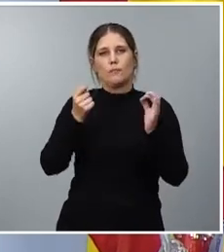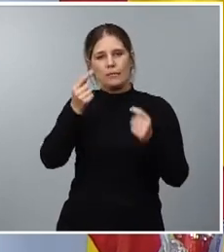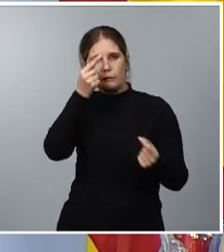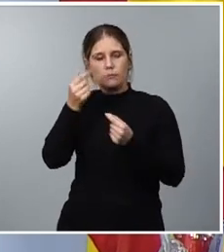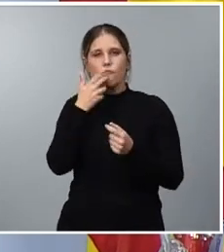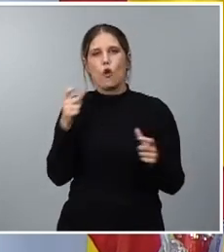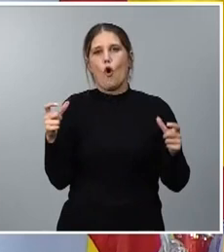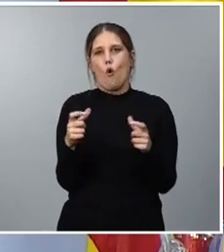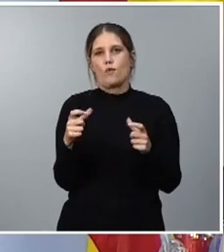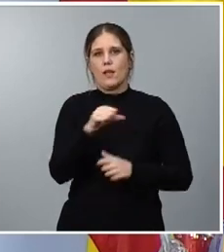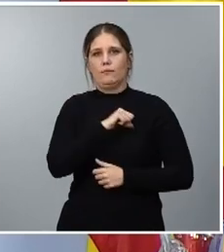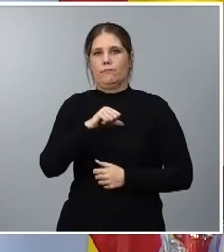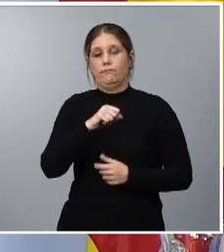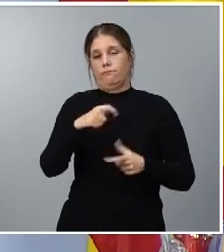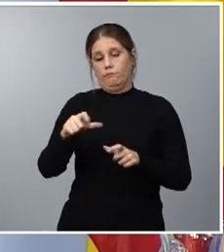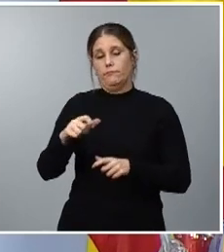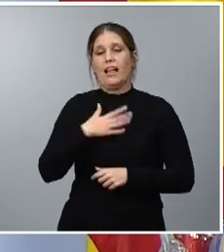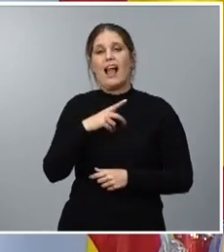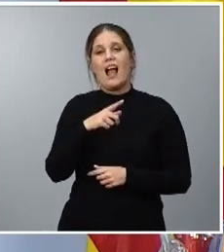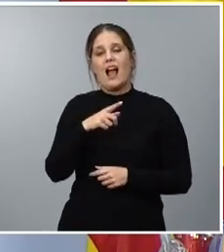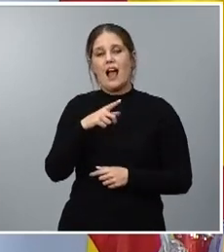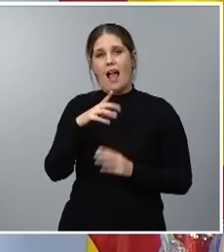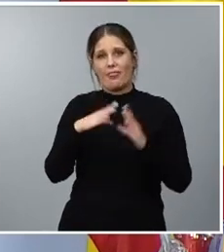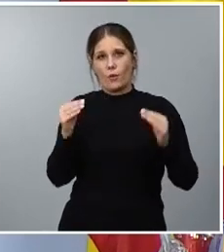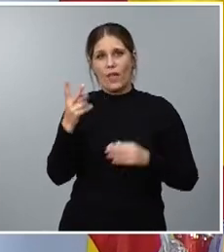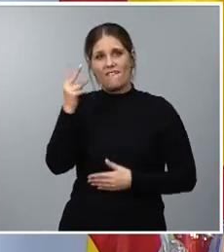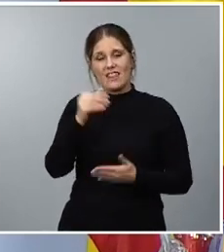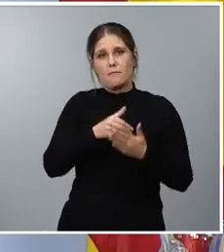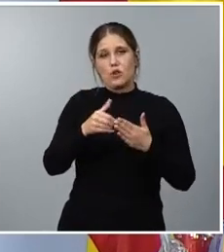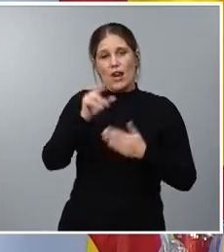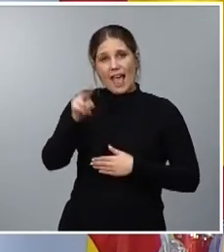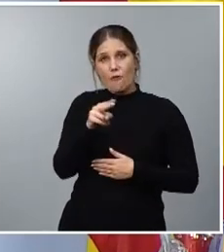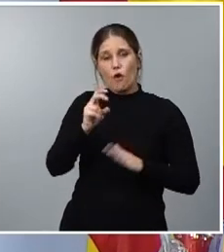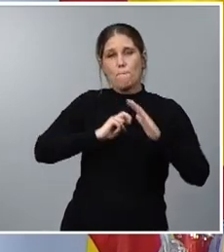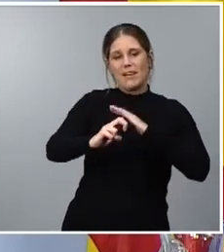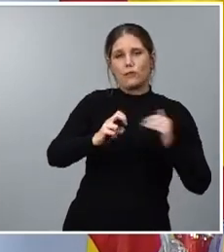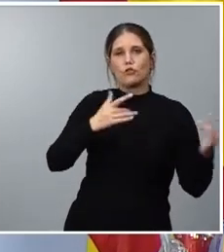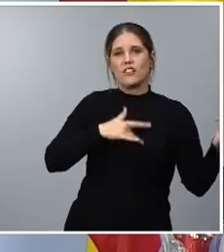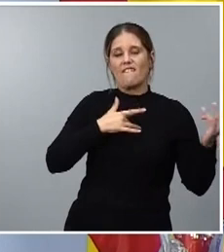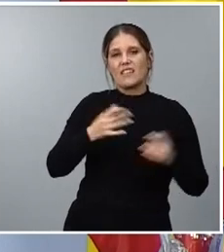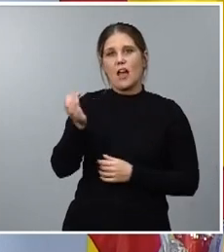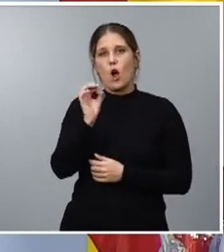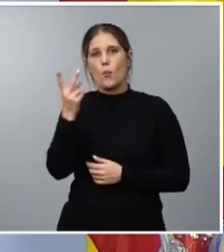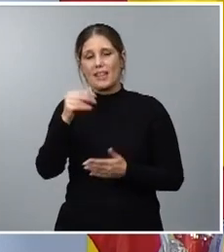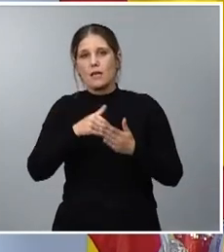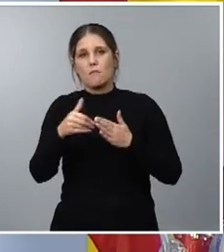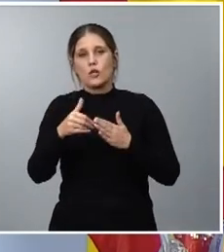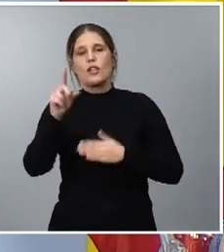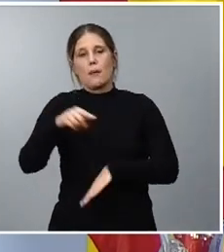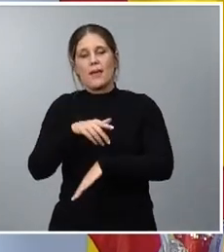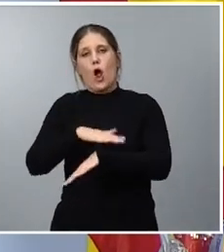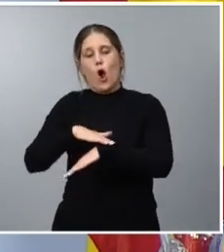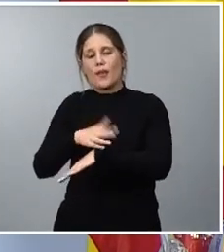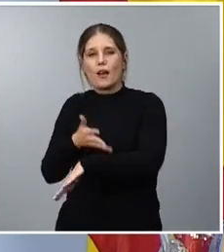Andalucía por 20 millones de euros para el metro de Sevilla o 20 millones también para el gobierno de Baleares para